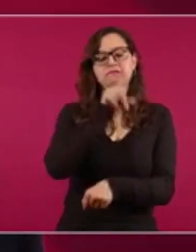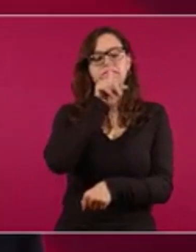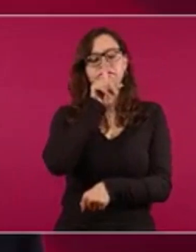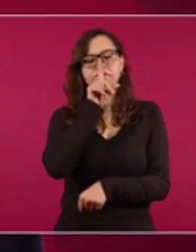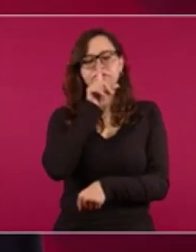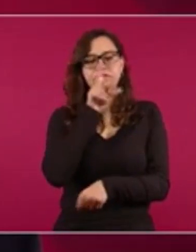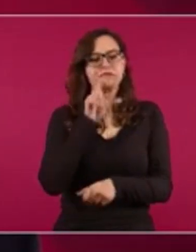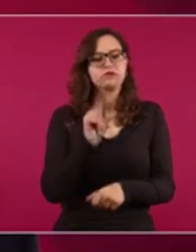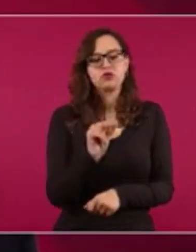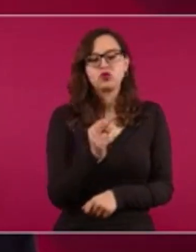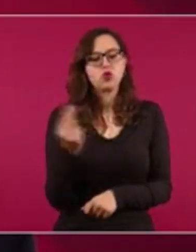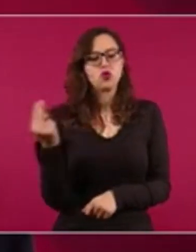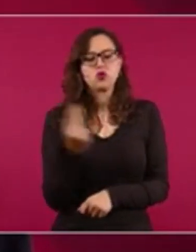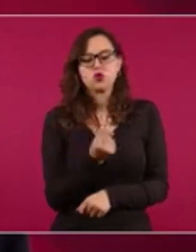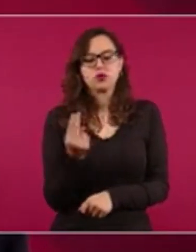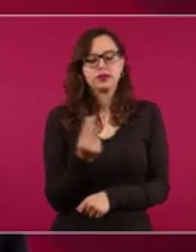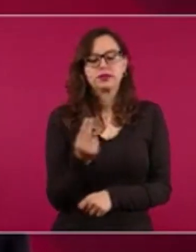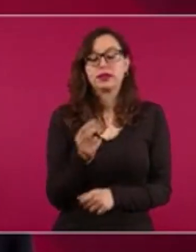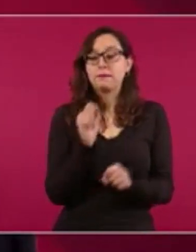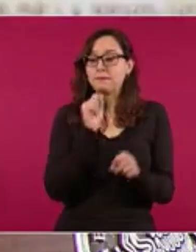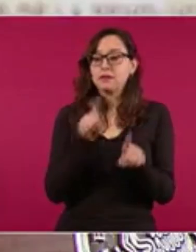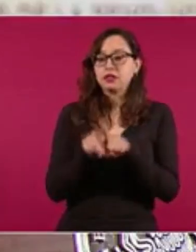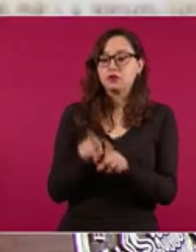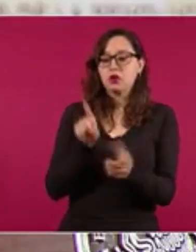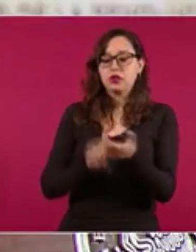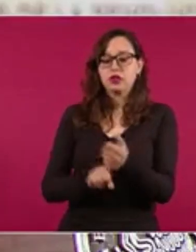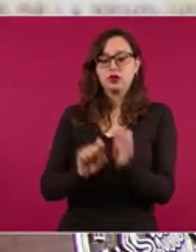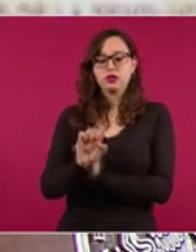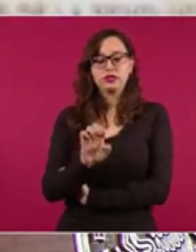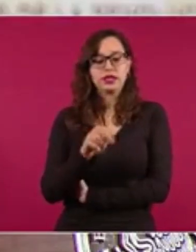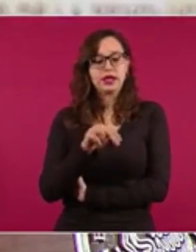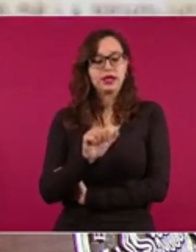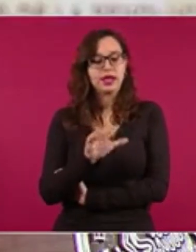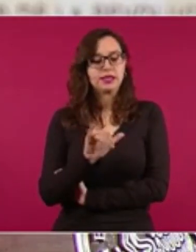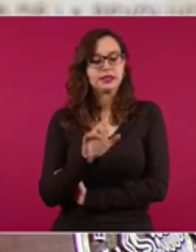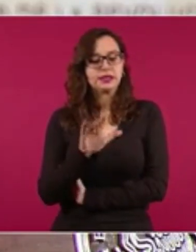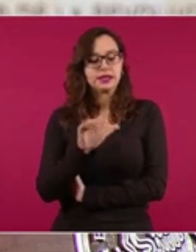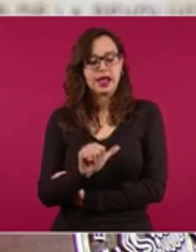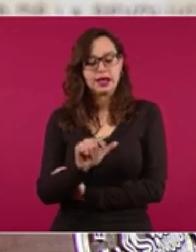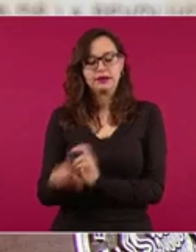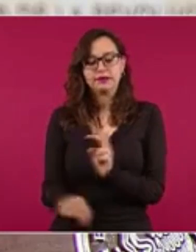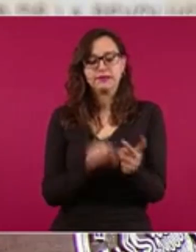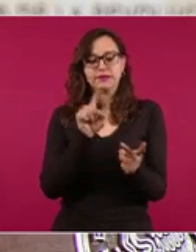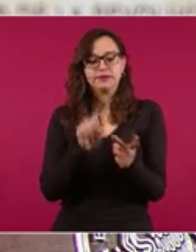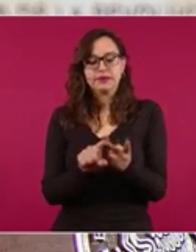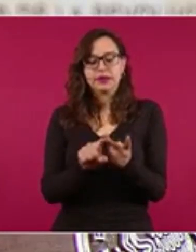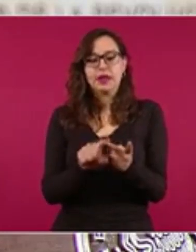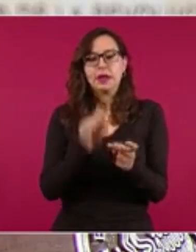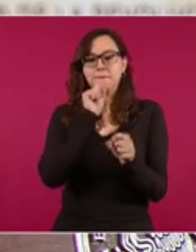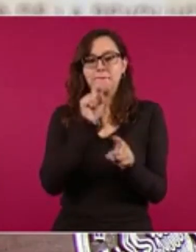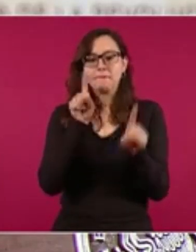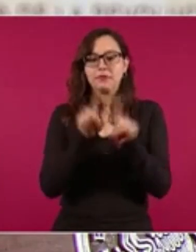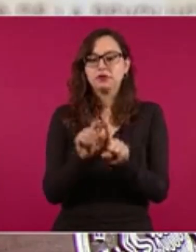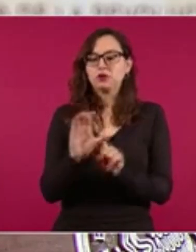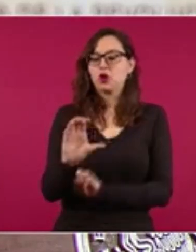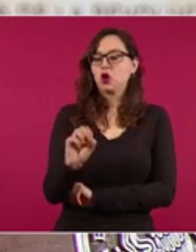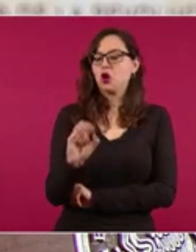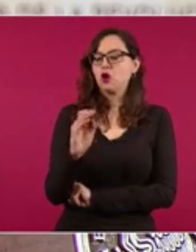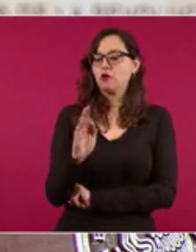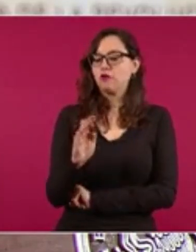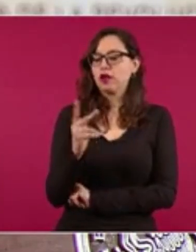Inocuidad y Calidad, Senacica, y de la Comisión Federal para la protección contra riesgos sanitarios,